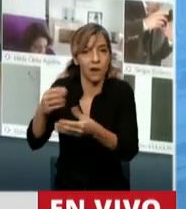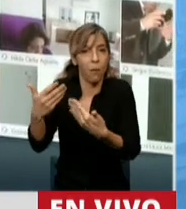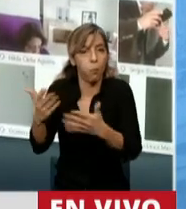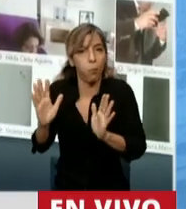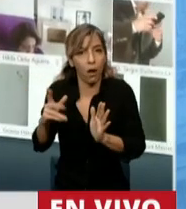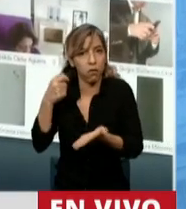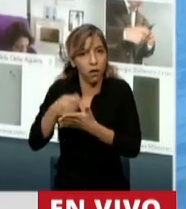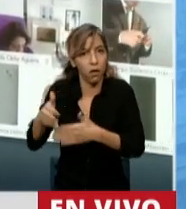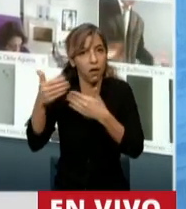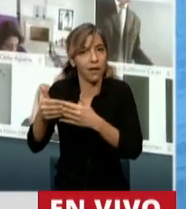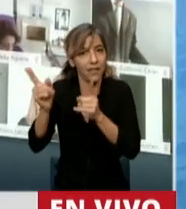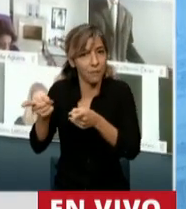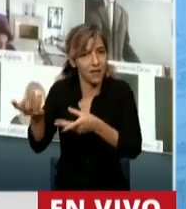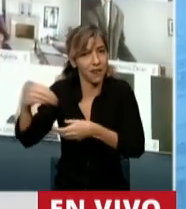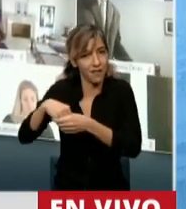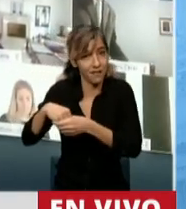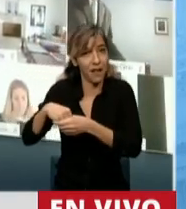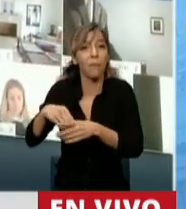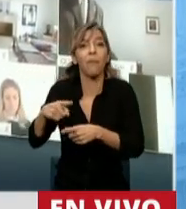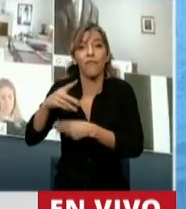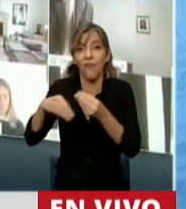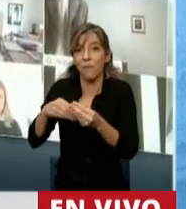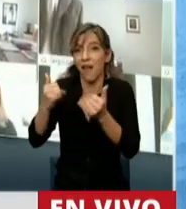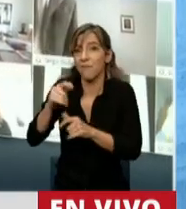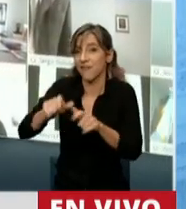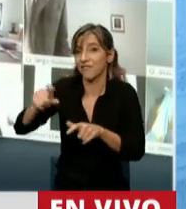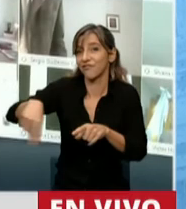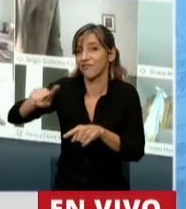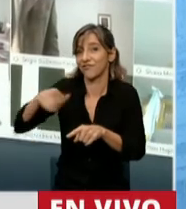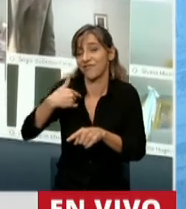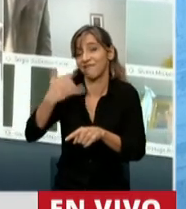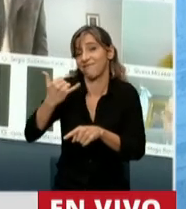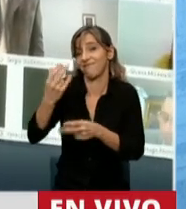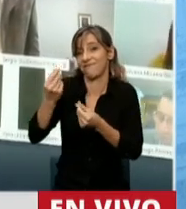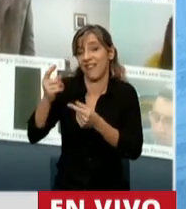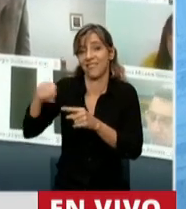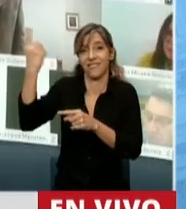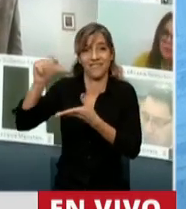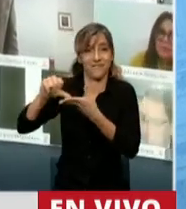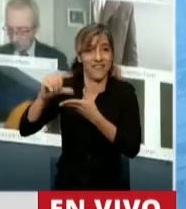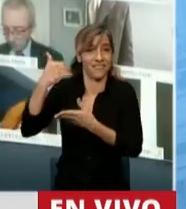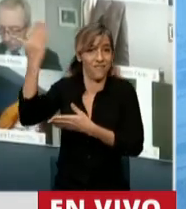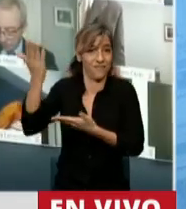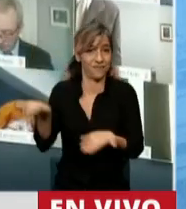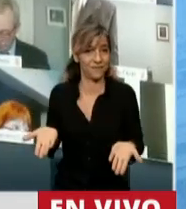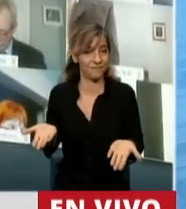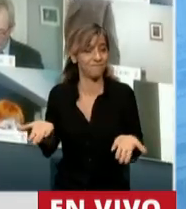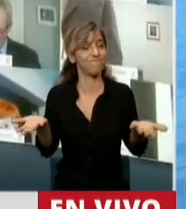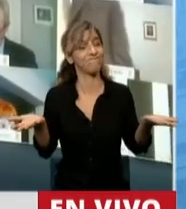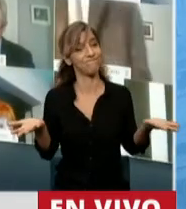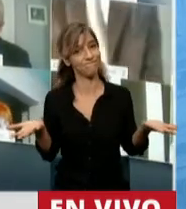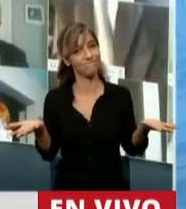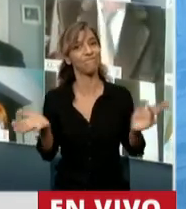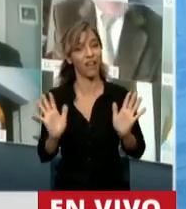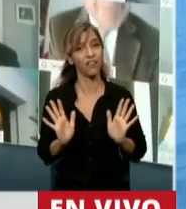tienen fondos en el exterior. Entonces no se puede tener doble vara, como bien lo dijo también el diputado Sargini. Creo que